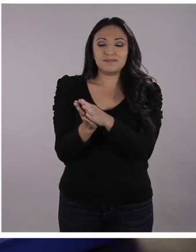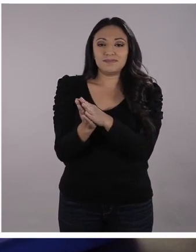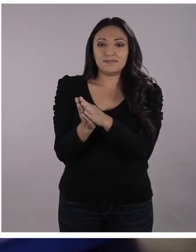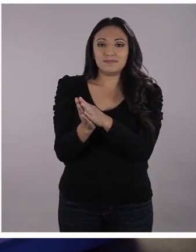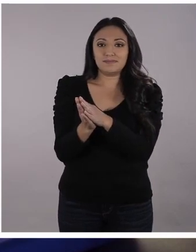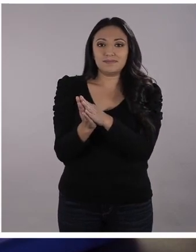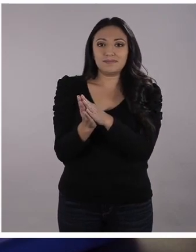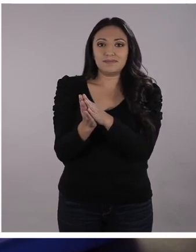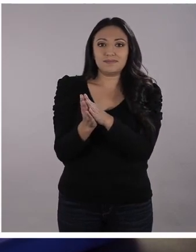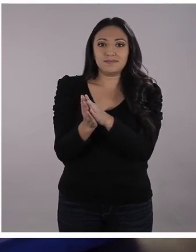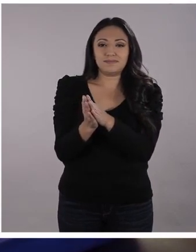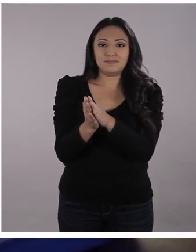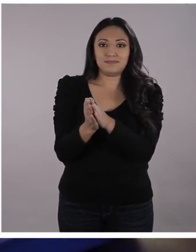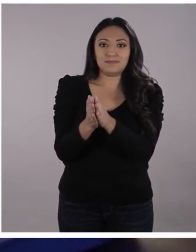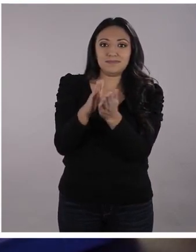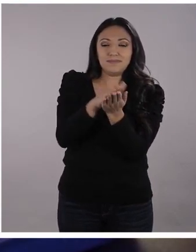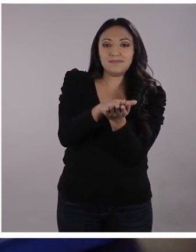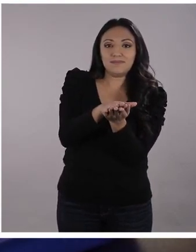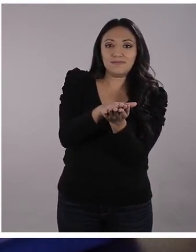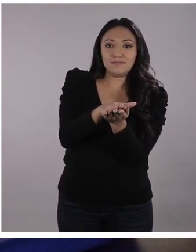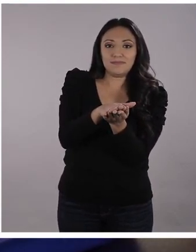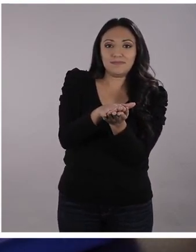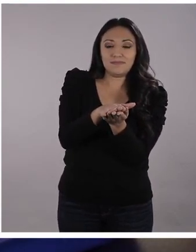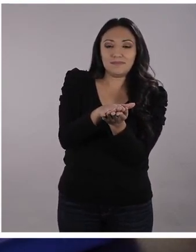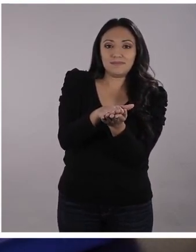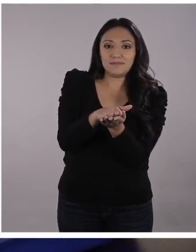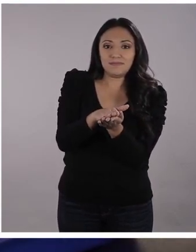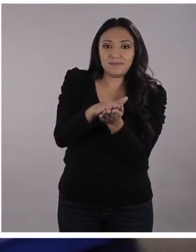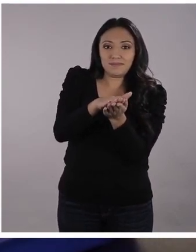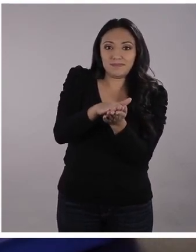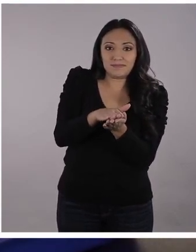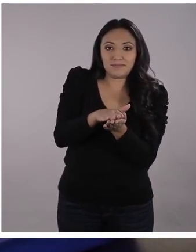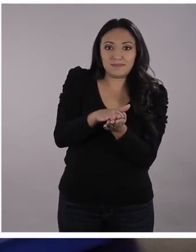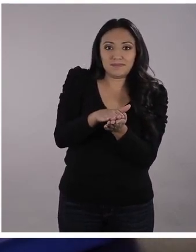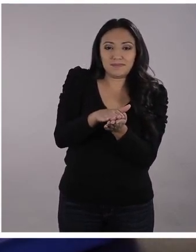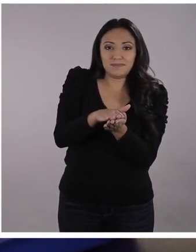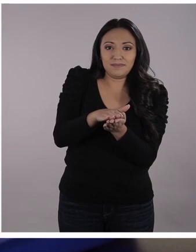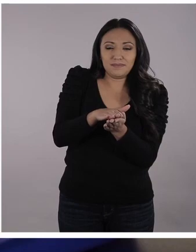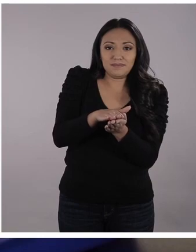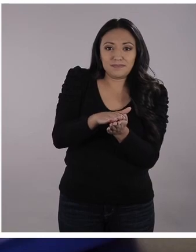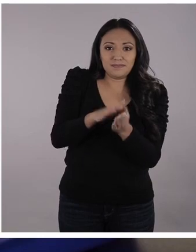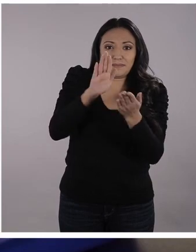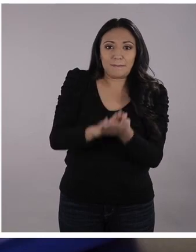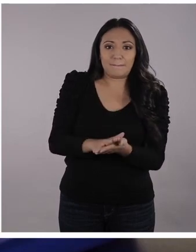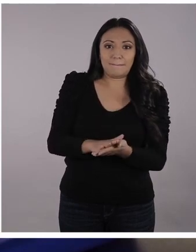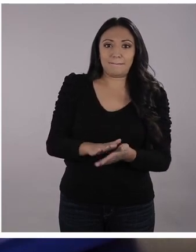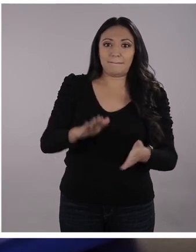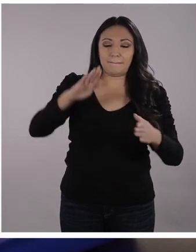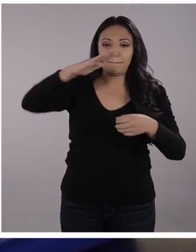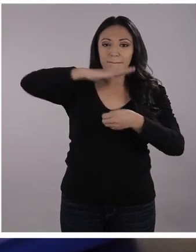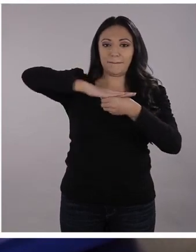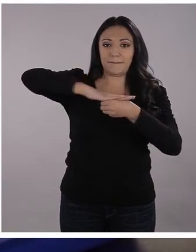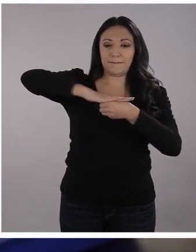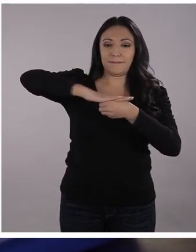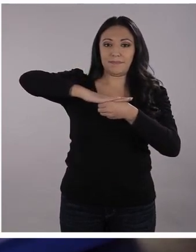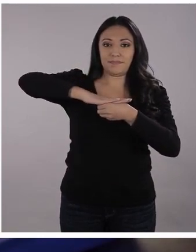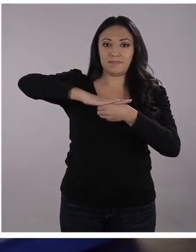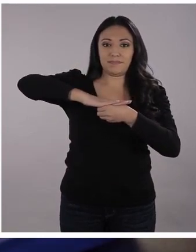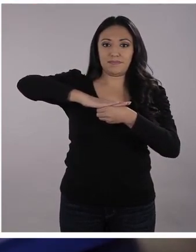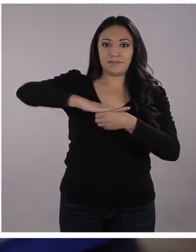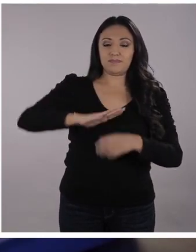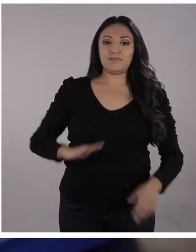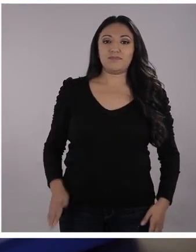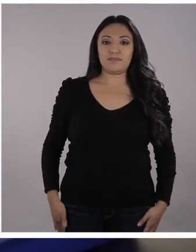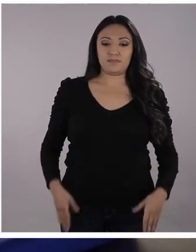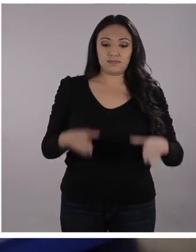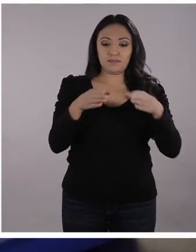¿no es cierto? De la vuelta. Una, dos y tres. Perfecto. Y vamos a colocarlo, Santi. Aplaste bien, aplaste bien. Ahí. Sobre el vaso.